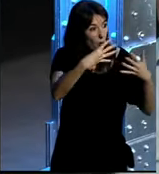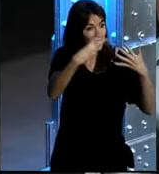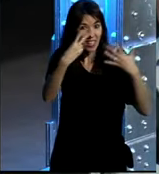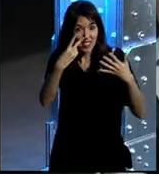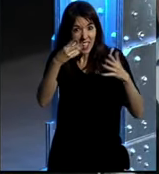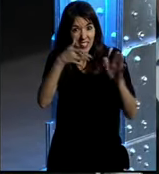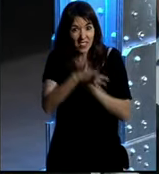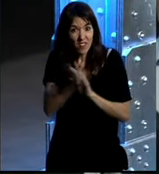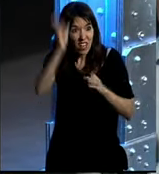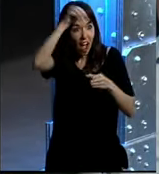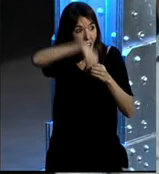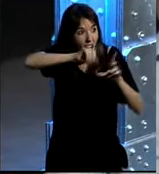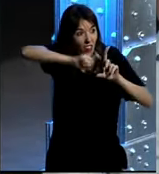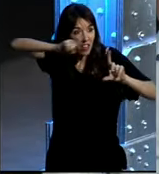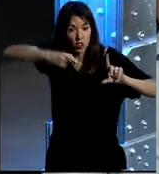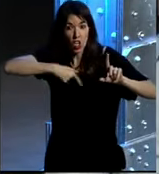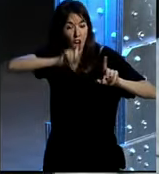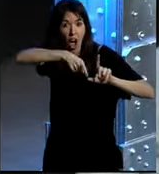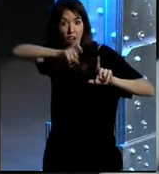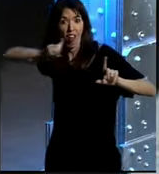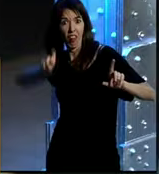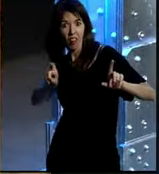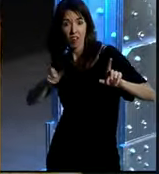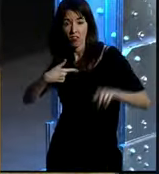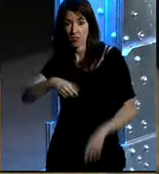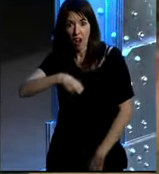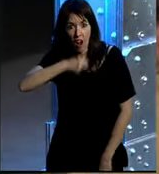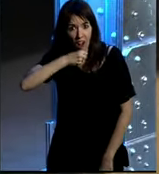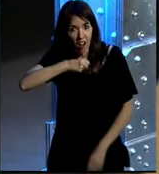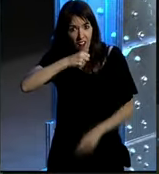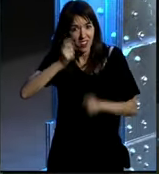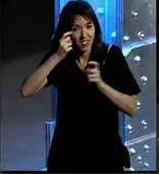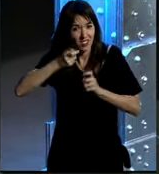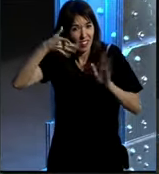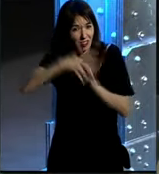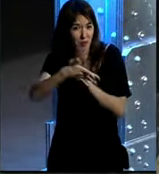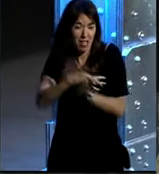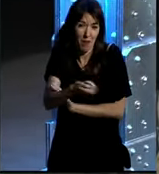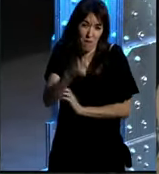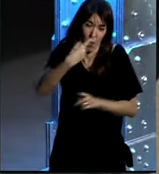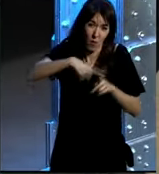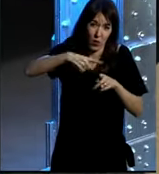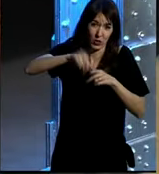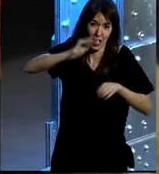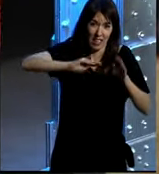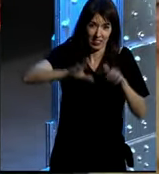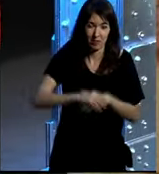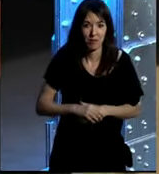no entro ni dentro de los rankings entonces bueno pues aquí un viejuno va a intentar explicarles un poquito algunas cosas